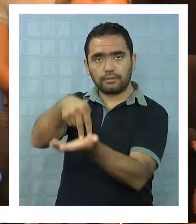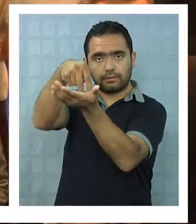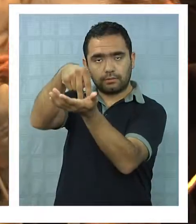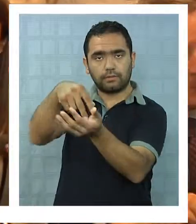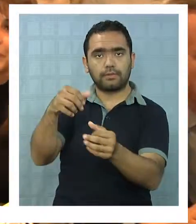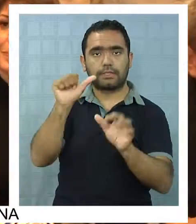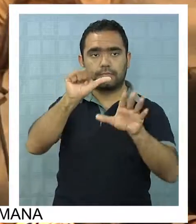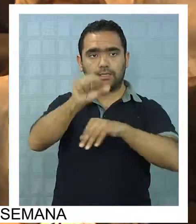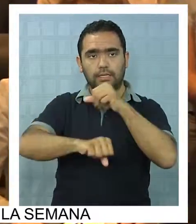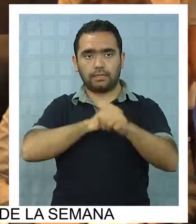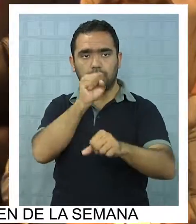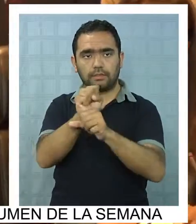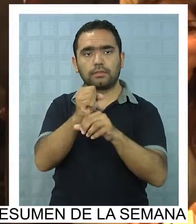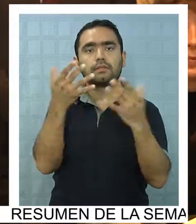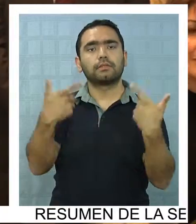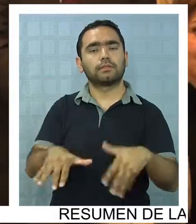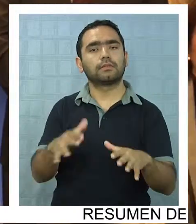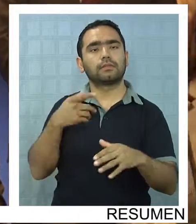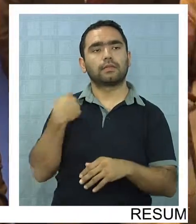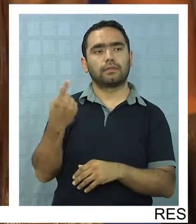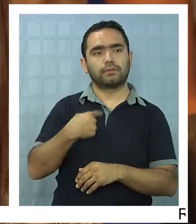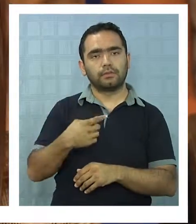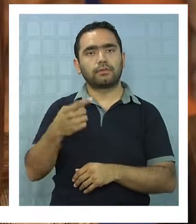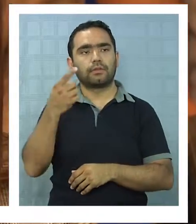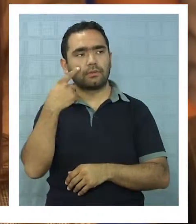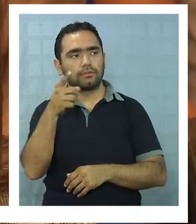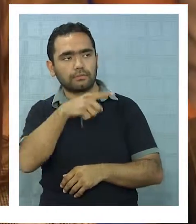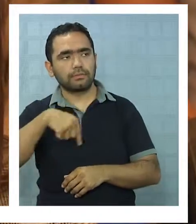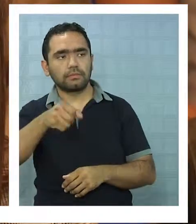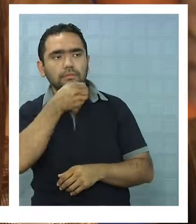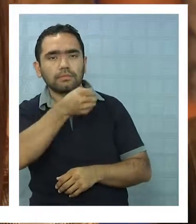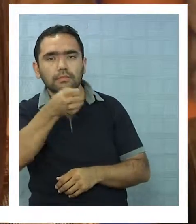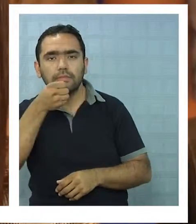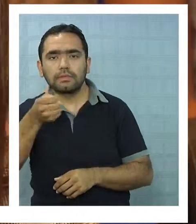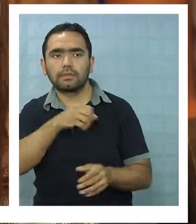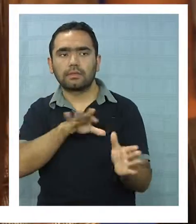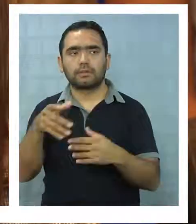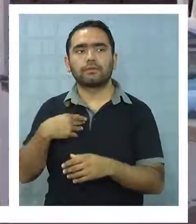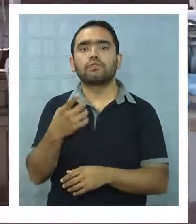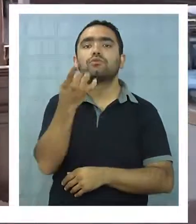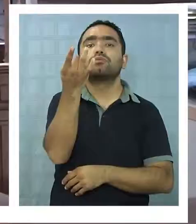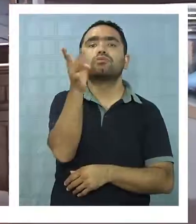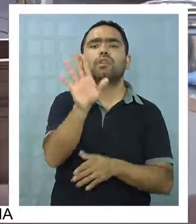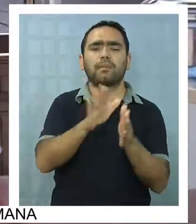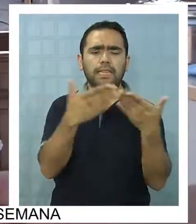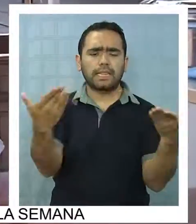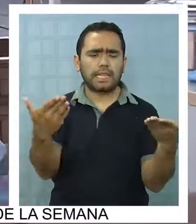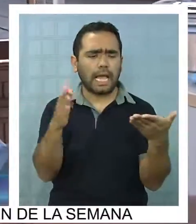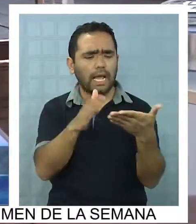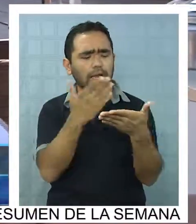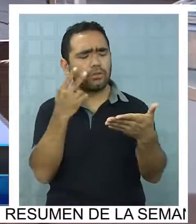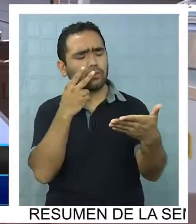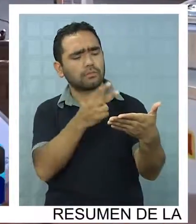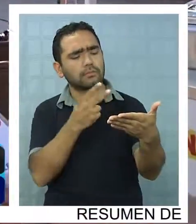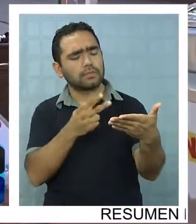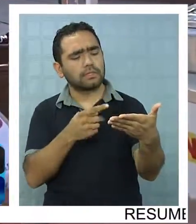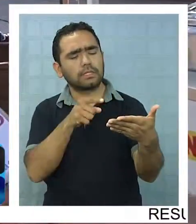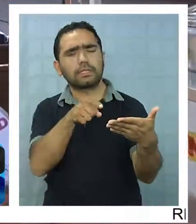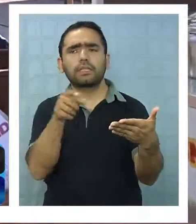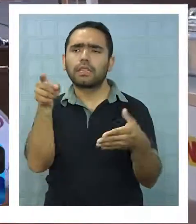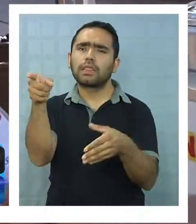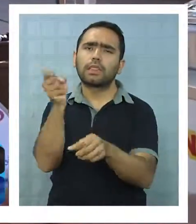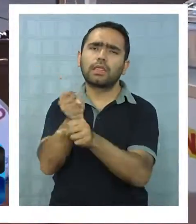años, y así lo constatamos en las calles. No es lo que he leído en el diario nomás, que trabaja en la SOFRI,